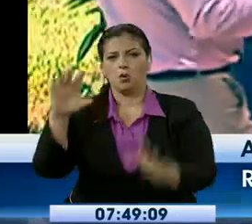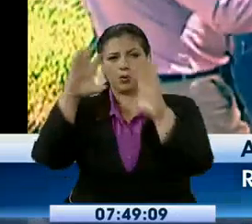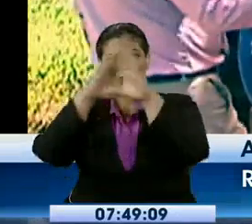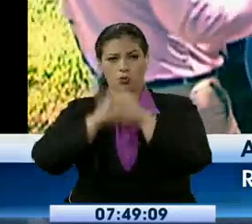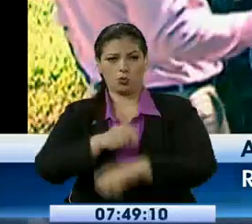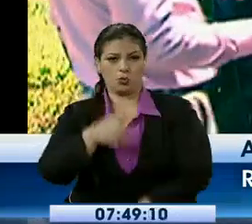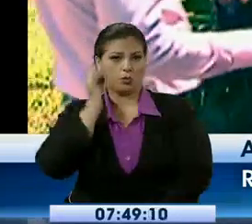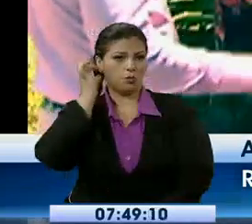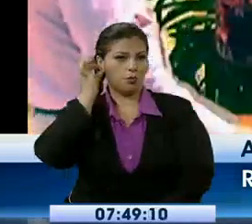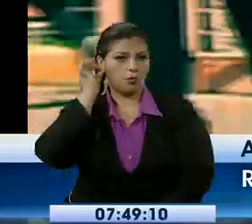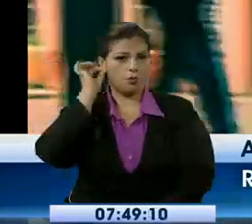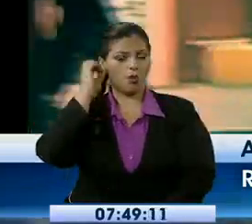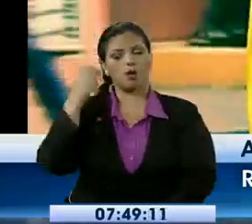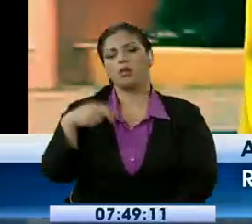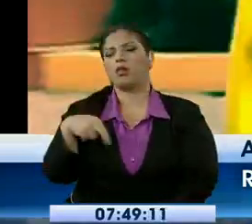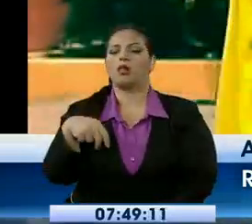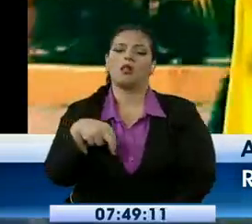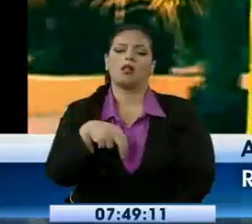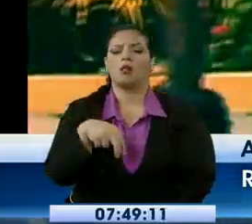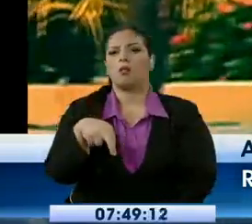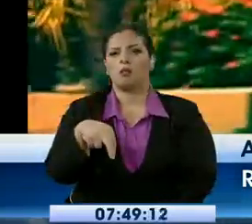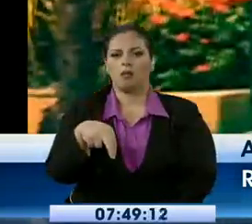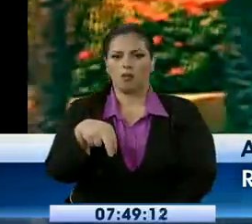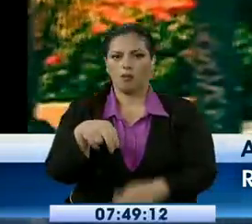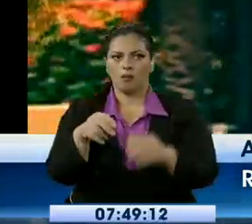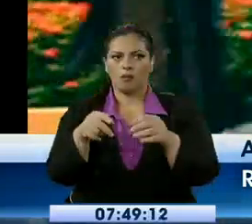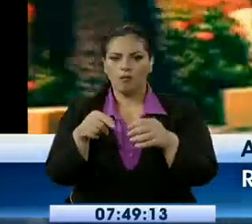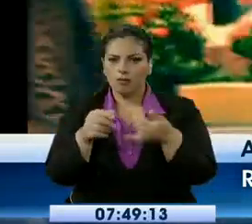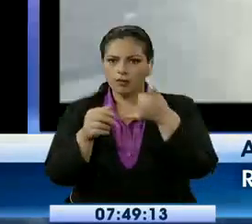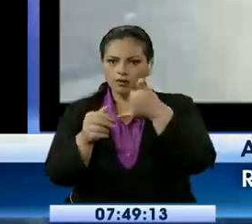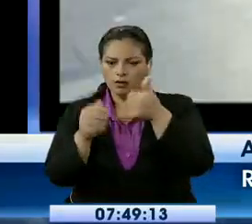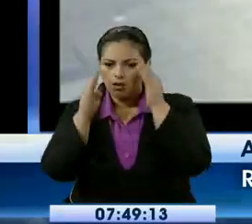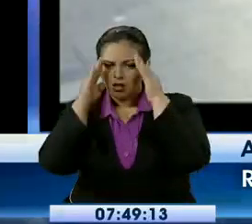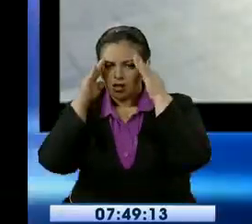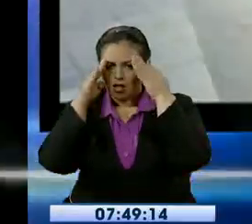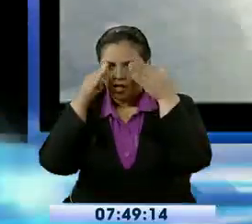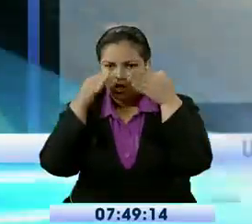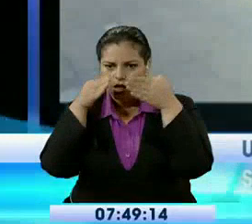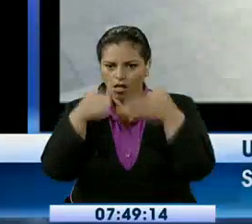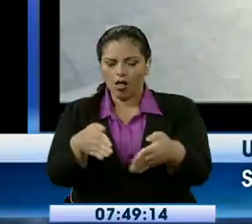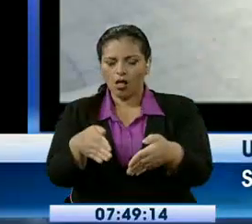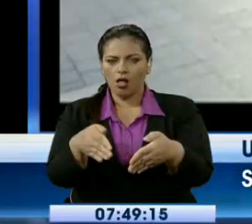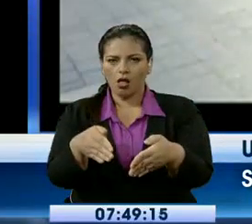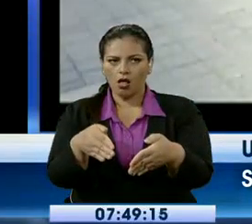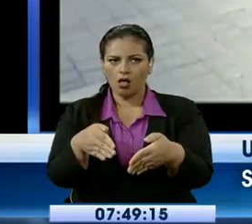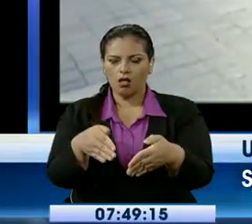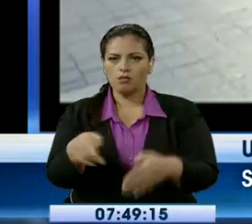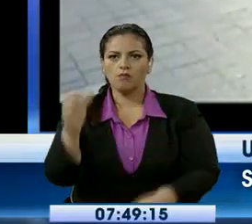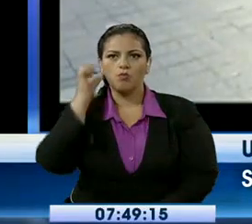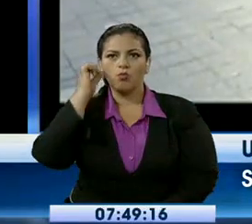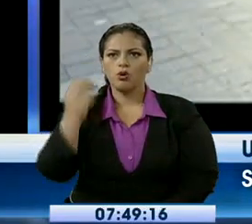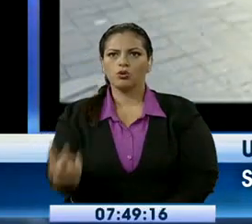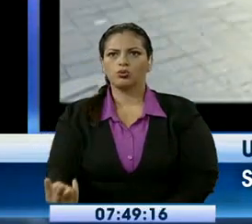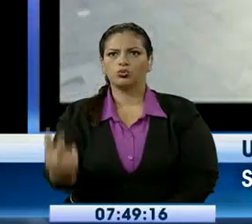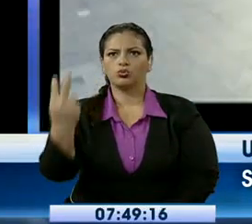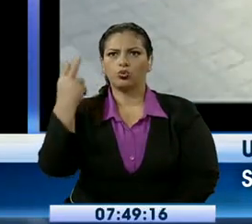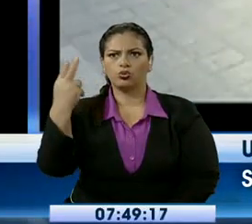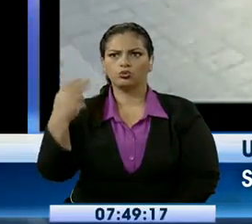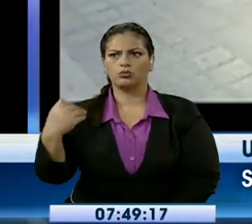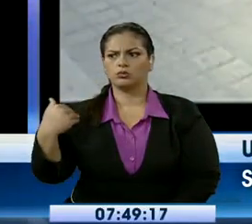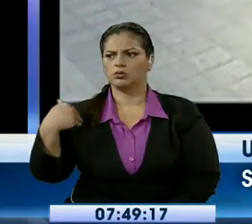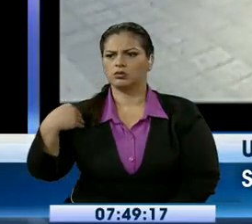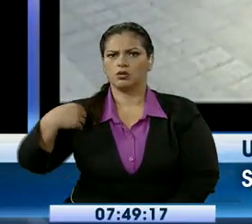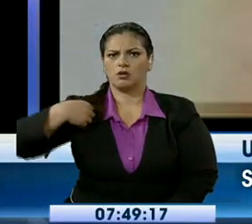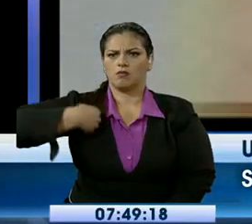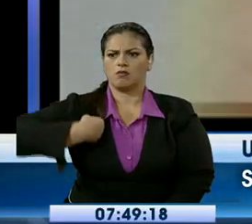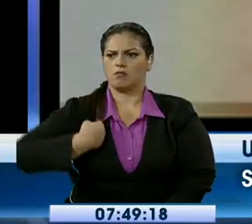impidió percatarse de que dos mujeres, también la acechaban. Amenazándome con un arma, lo tenían en la cartera guardado. Fue